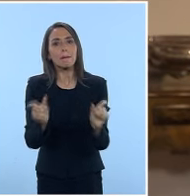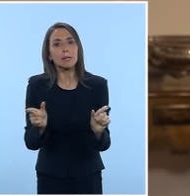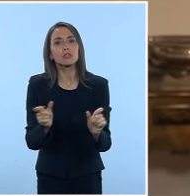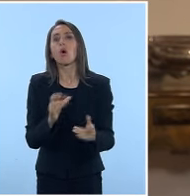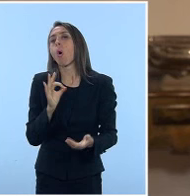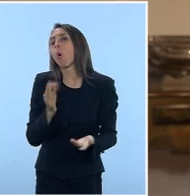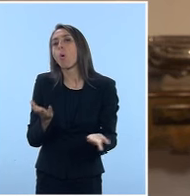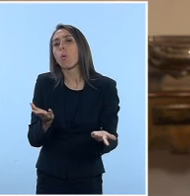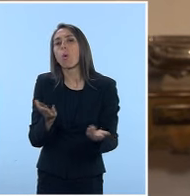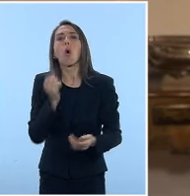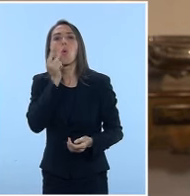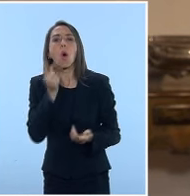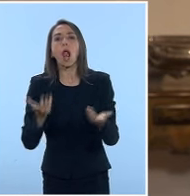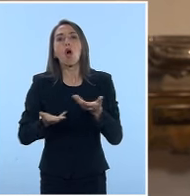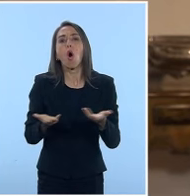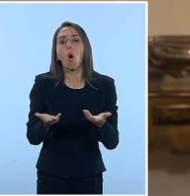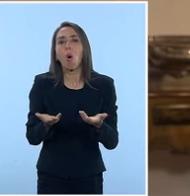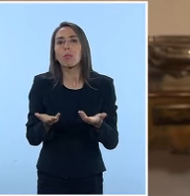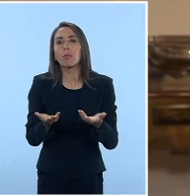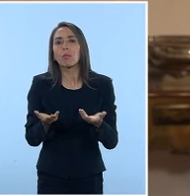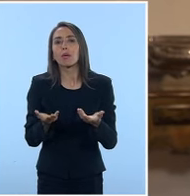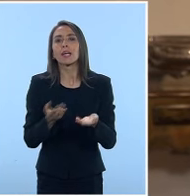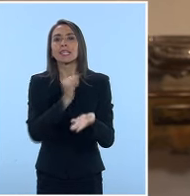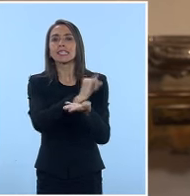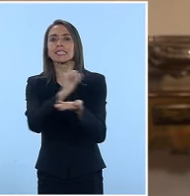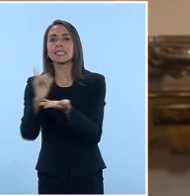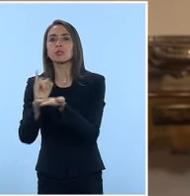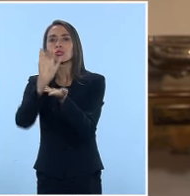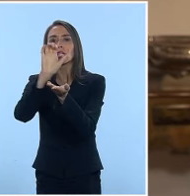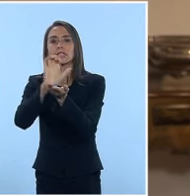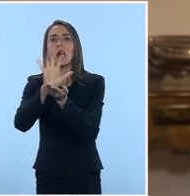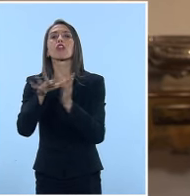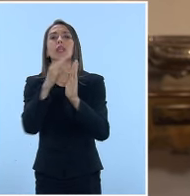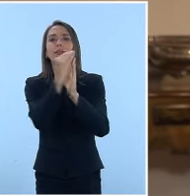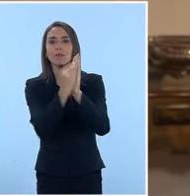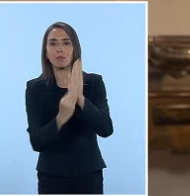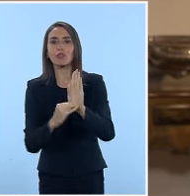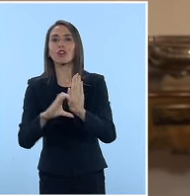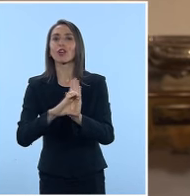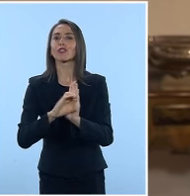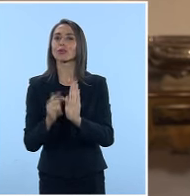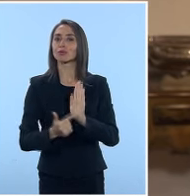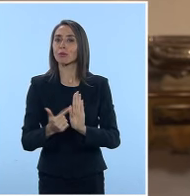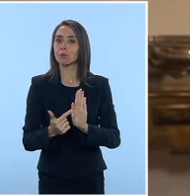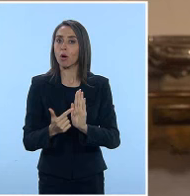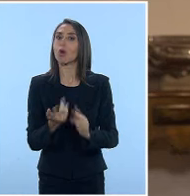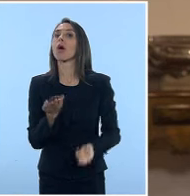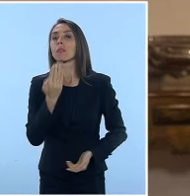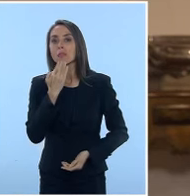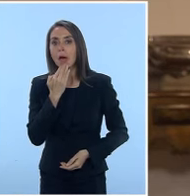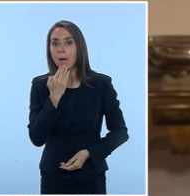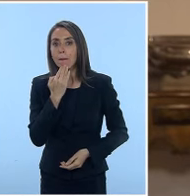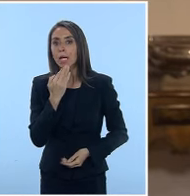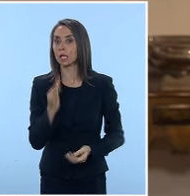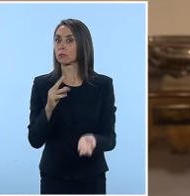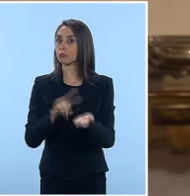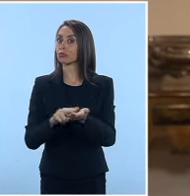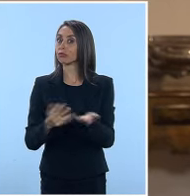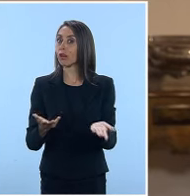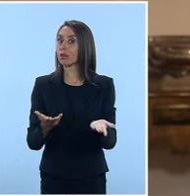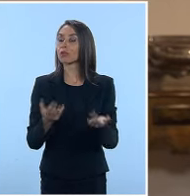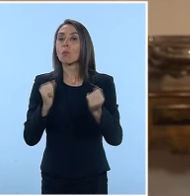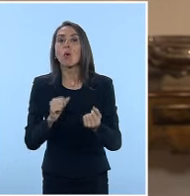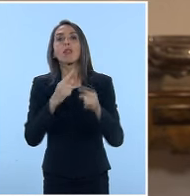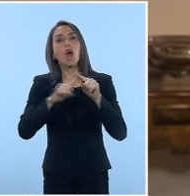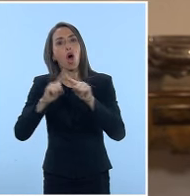¿O cuáles y cómo deben ser las instituciones del Estado que contemple la Constitución? También, por cierto, se podrán